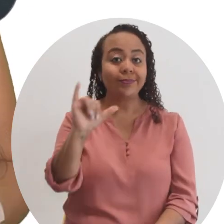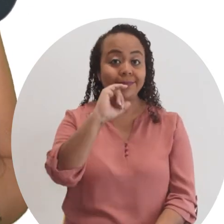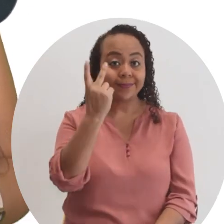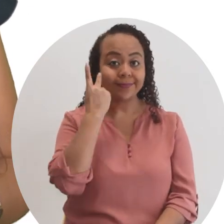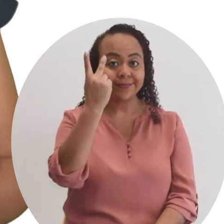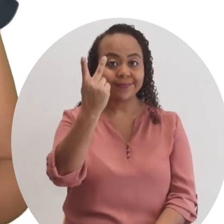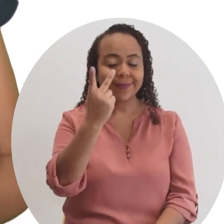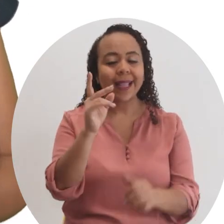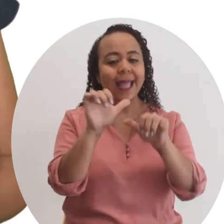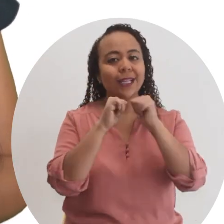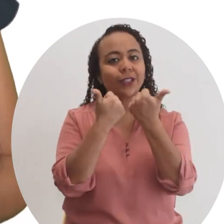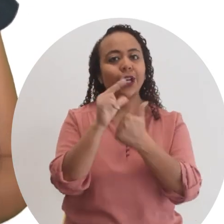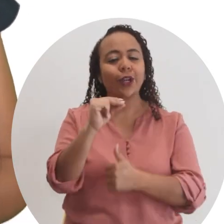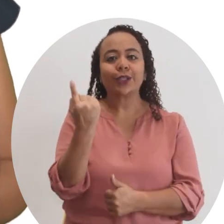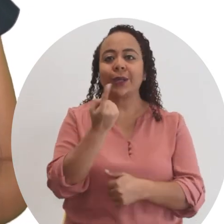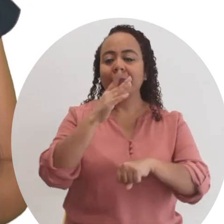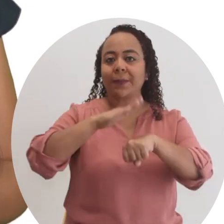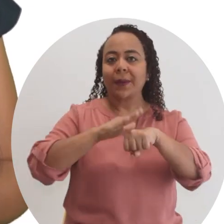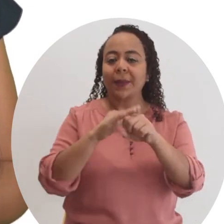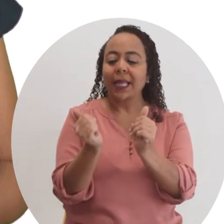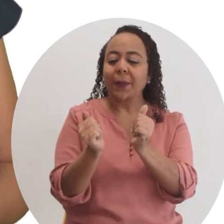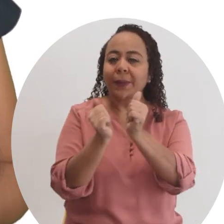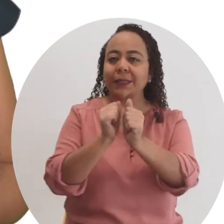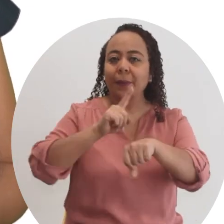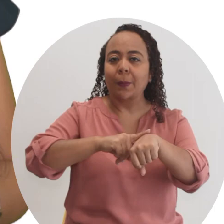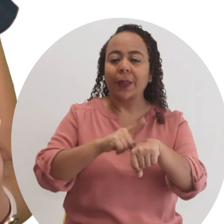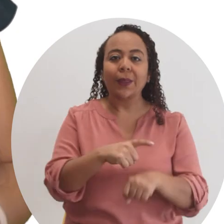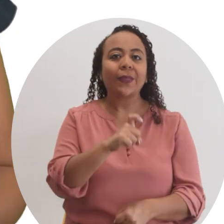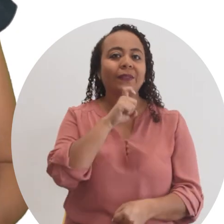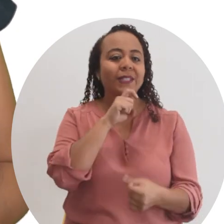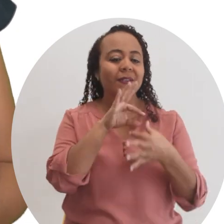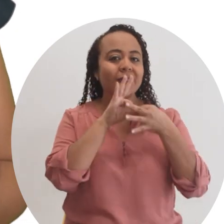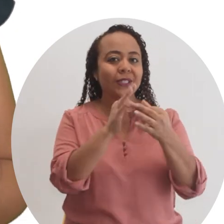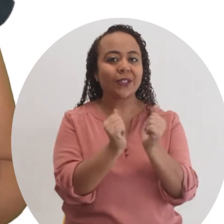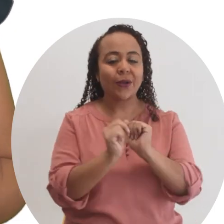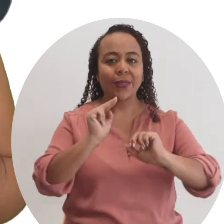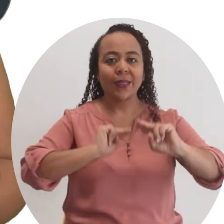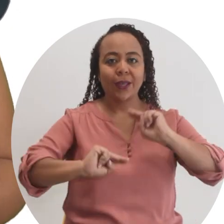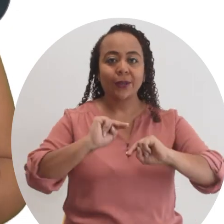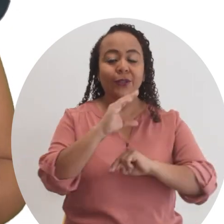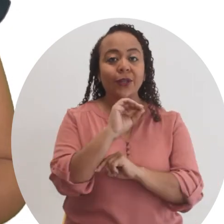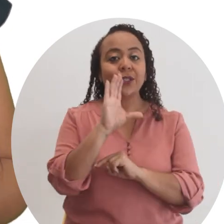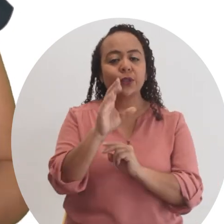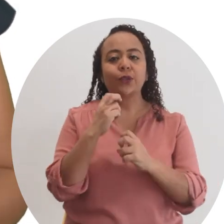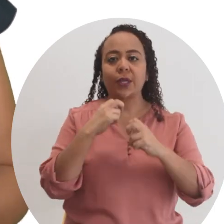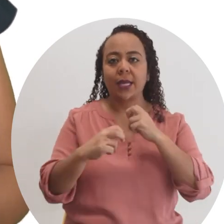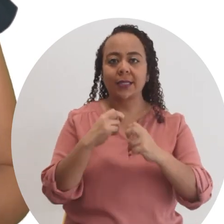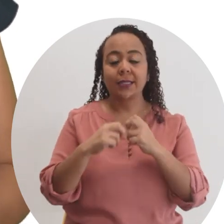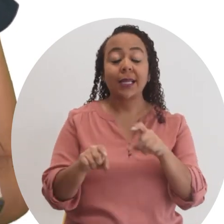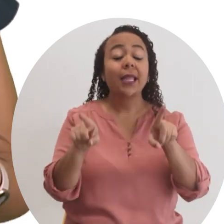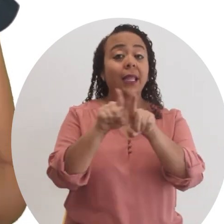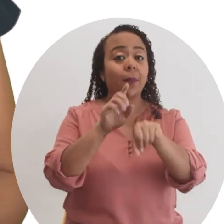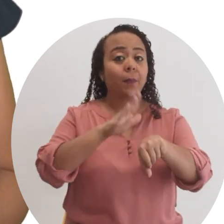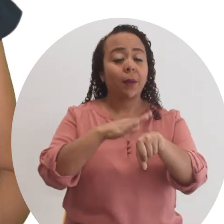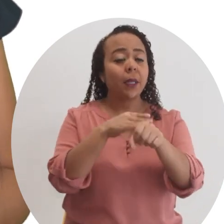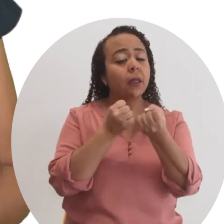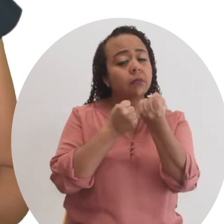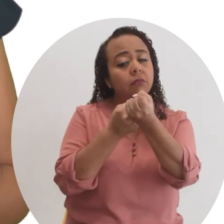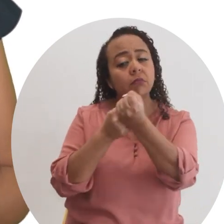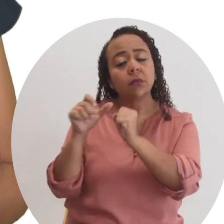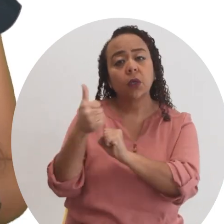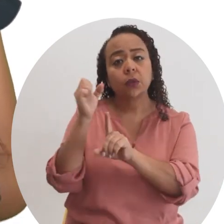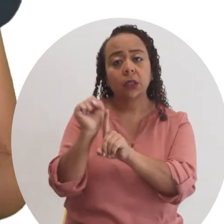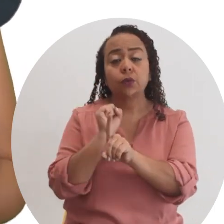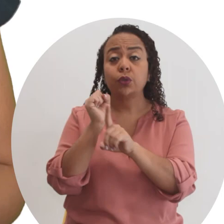Como vemos, asociarse no solo permite acompañarse en momentos difíciles relacionados con el negocio y sus crisis, también permite